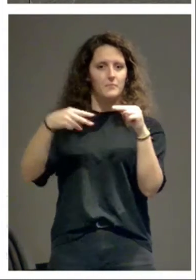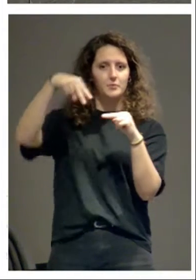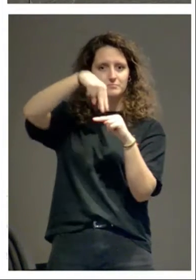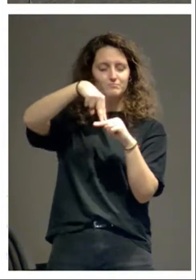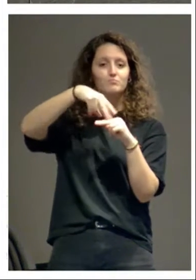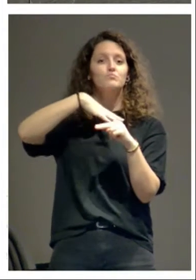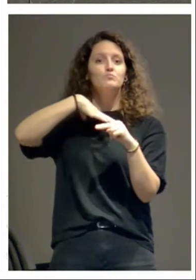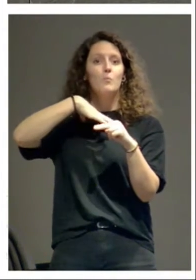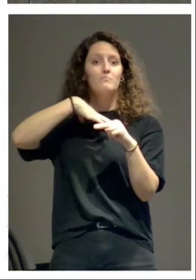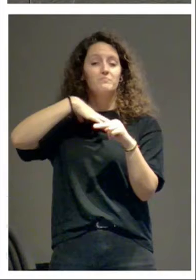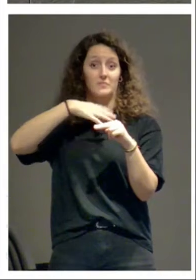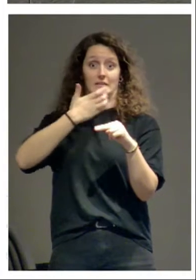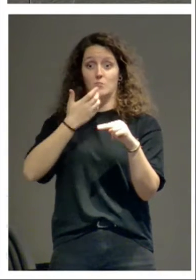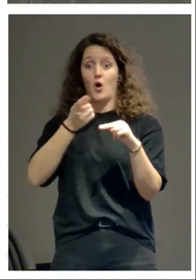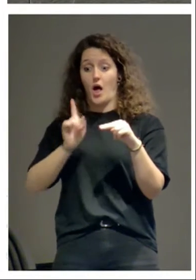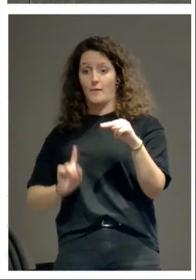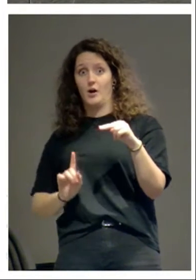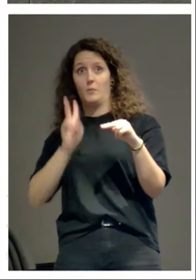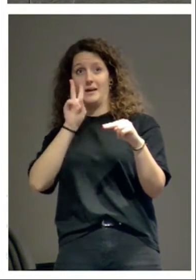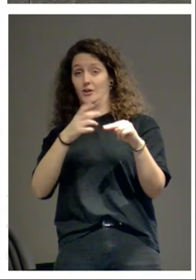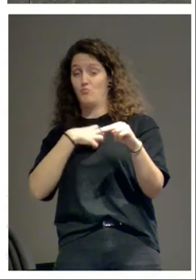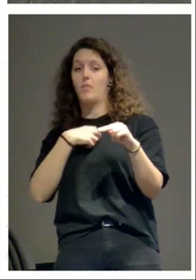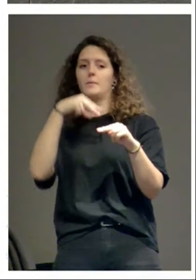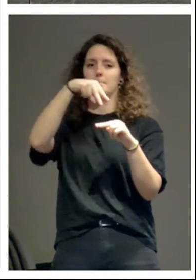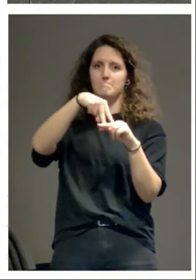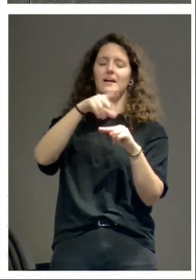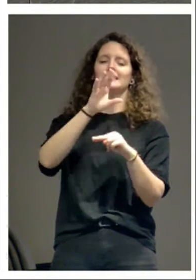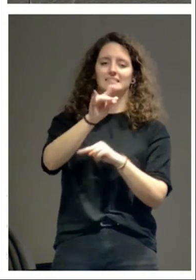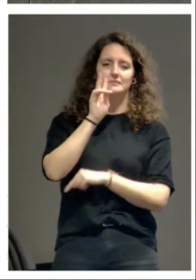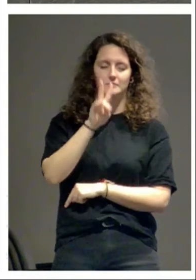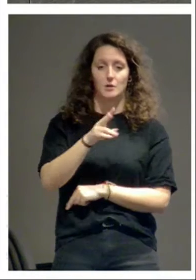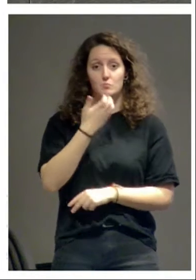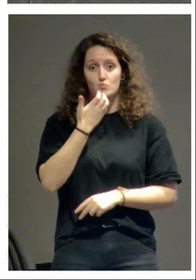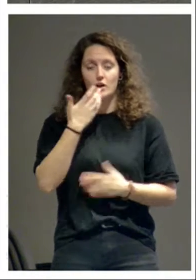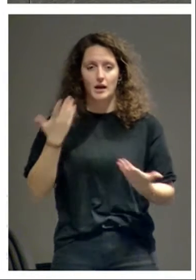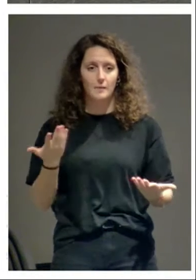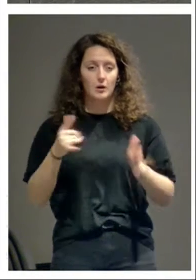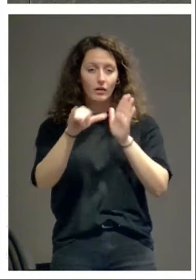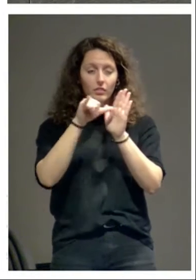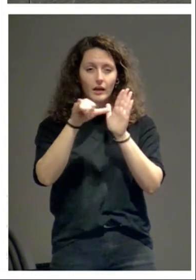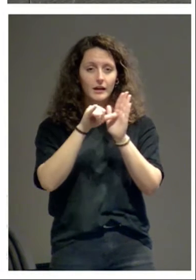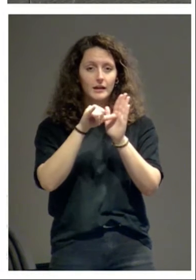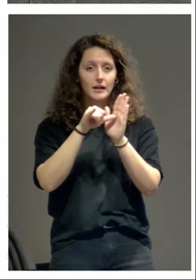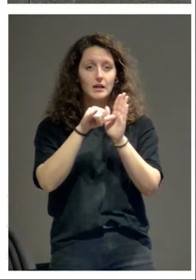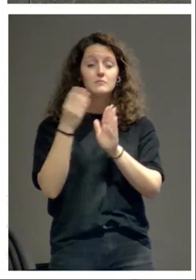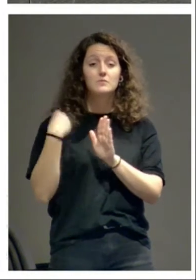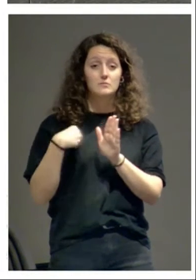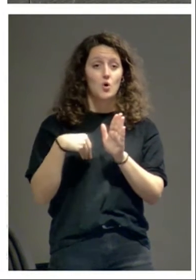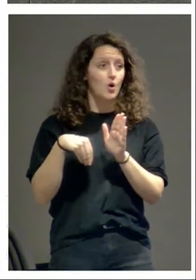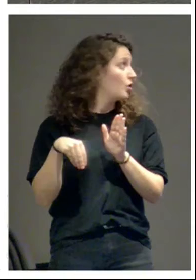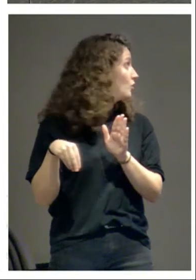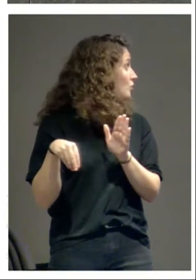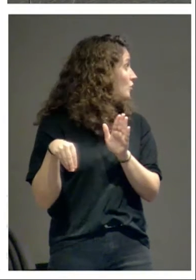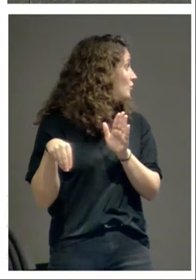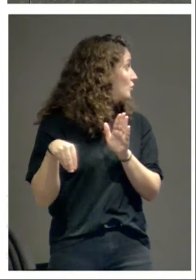que no podemos ver desde abajo. Por ejemplo, viendo de cerca estos capítulos, lo